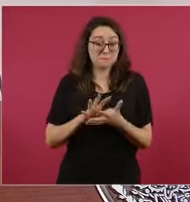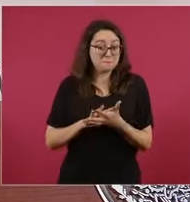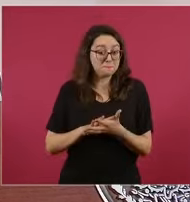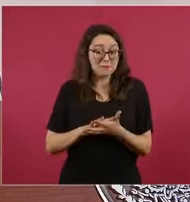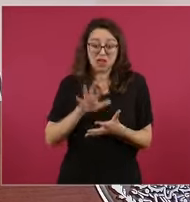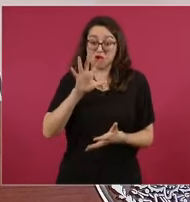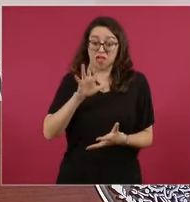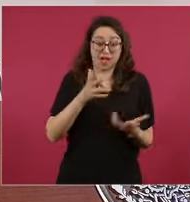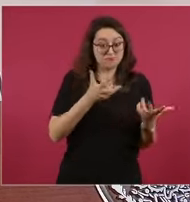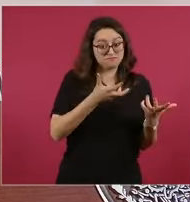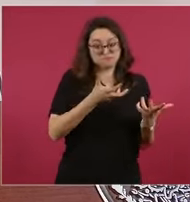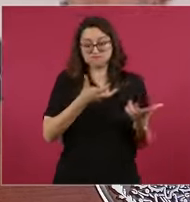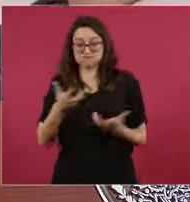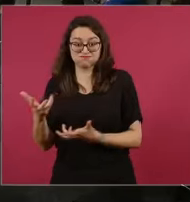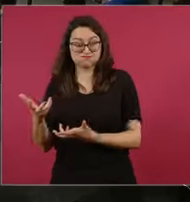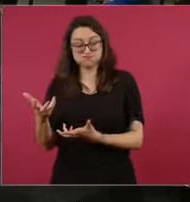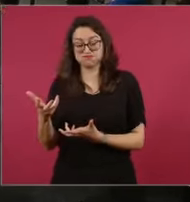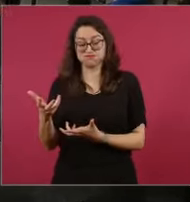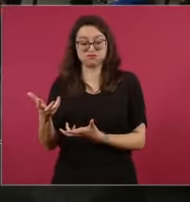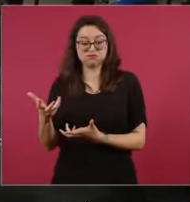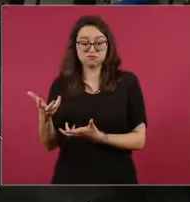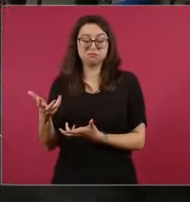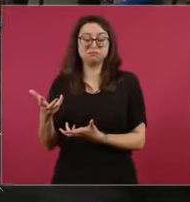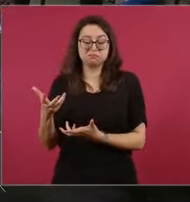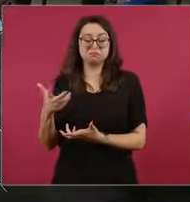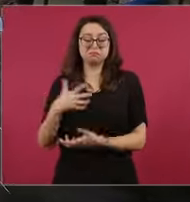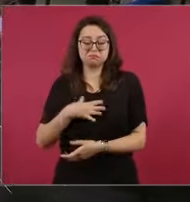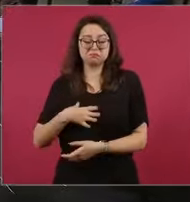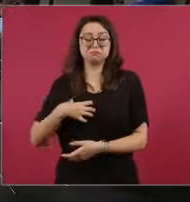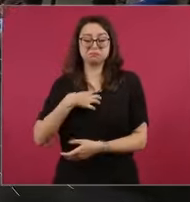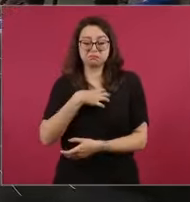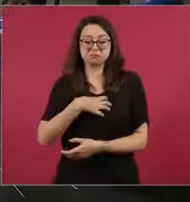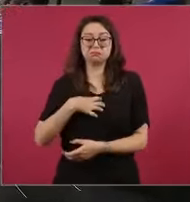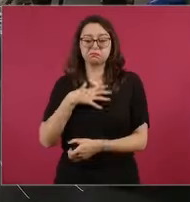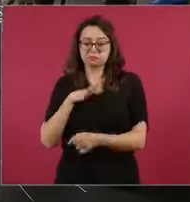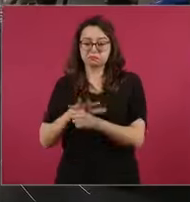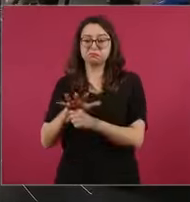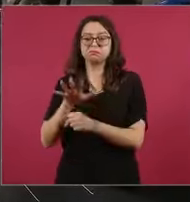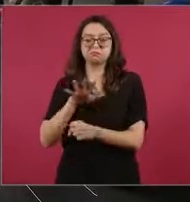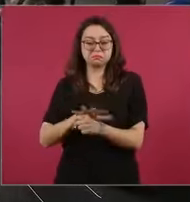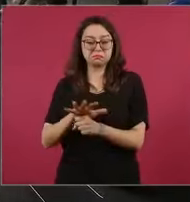Afortunadamente, la mayoría de los mexicanos quieren